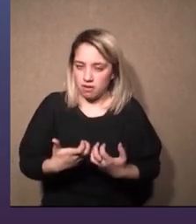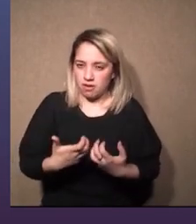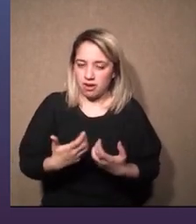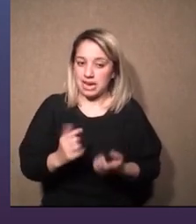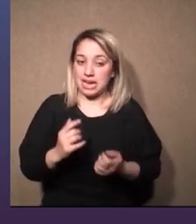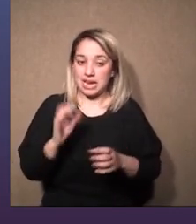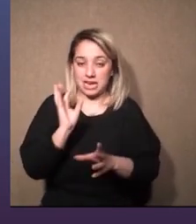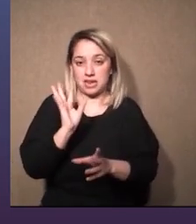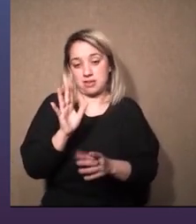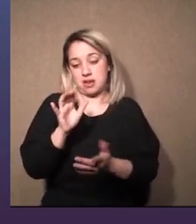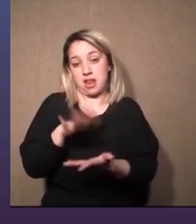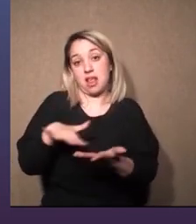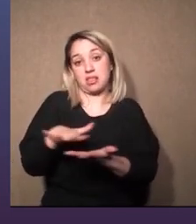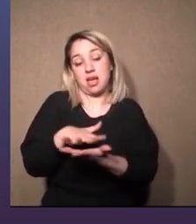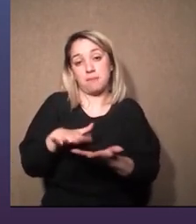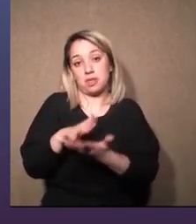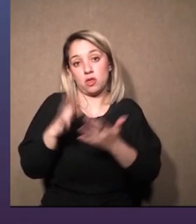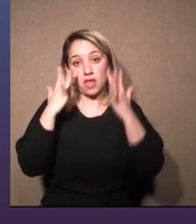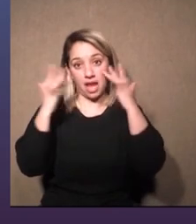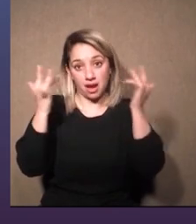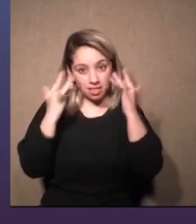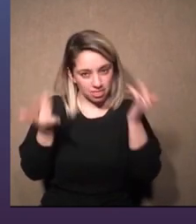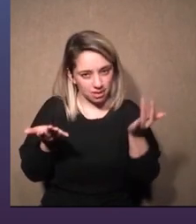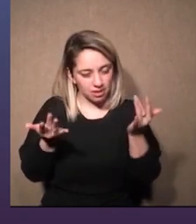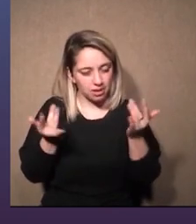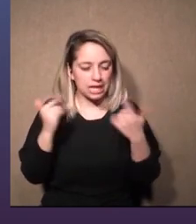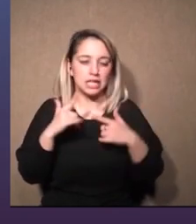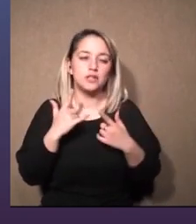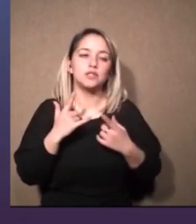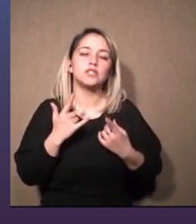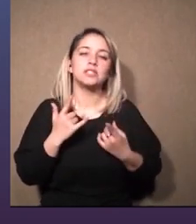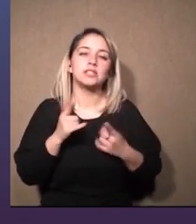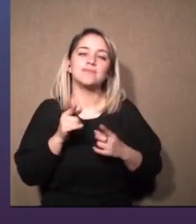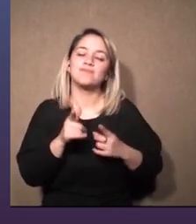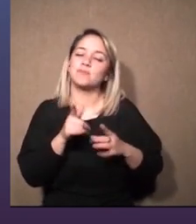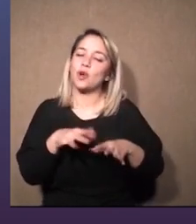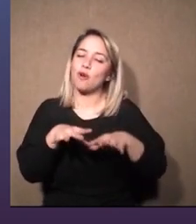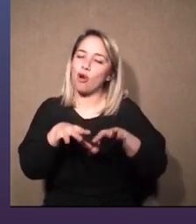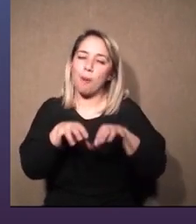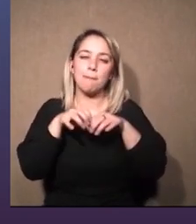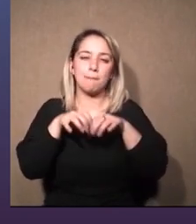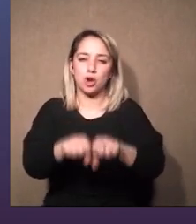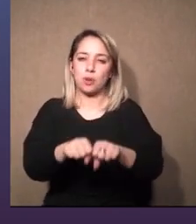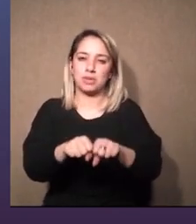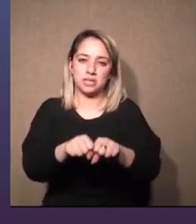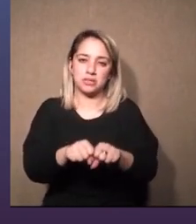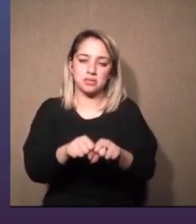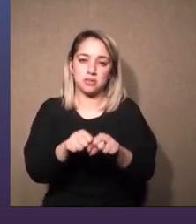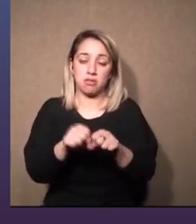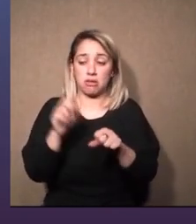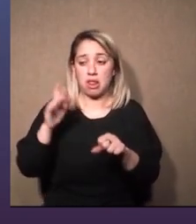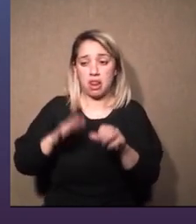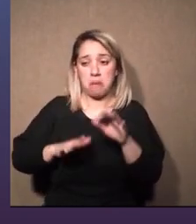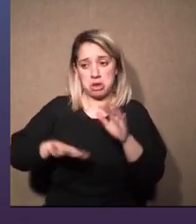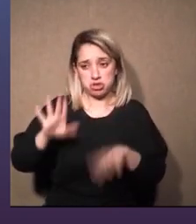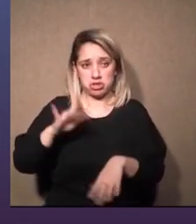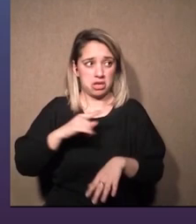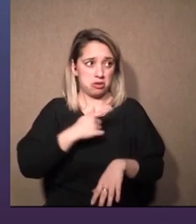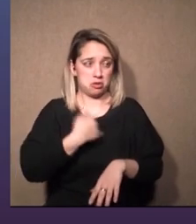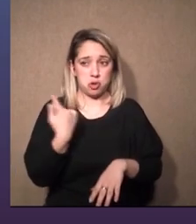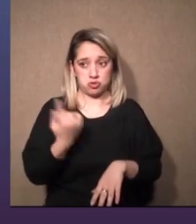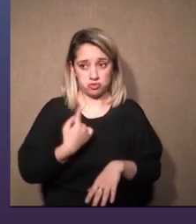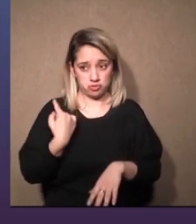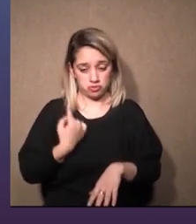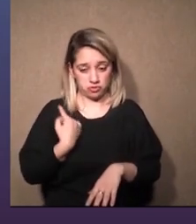artístico y que ese compromiso creo que en la mayoría de los casos de los que estamos